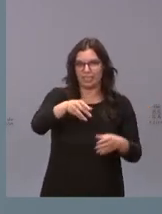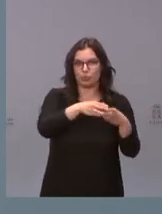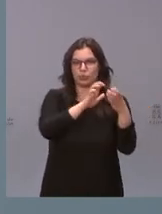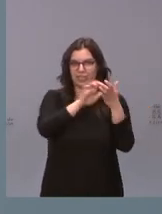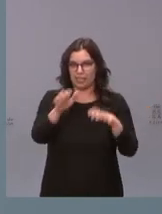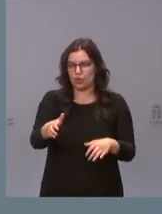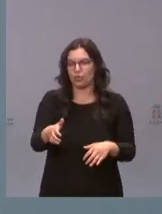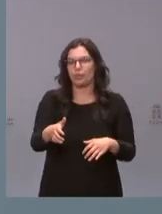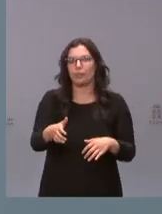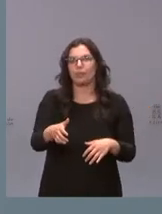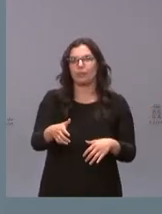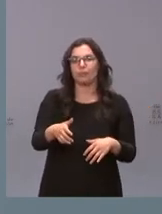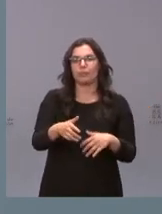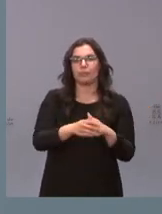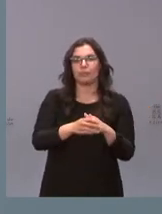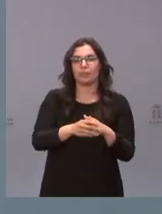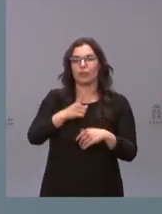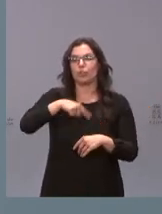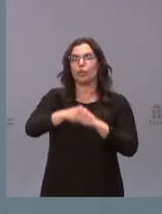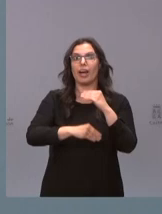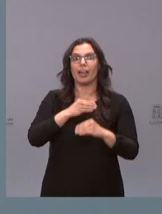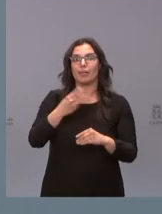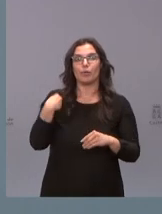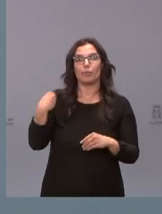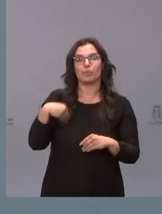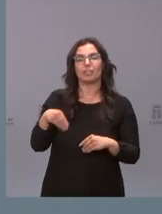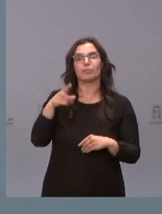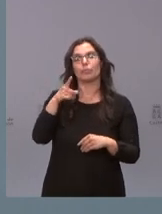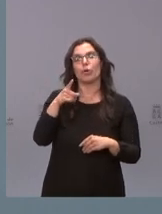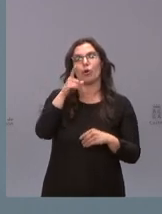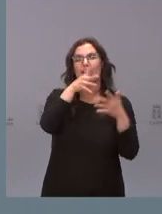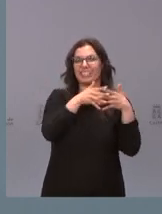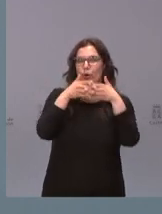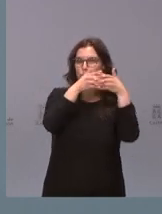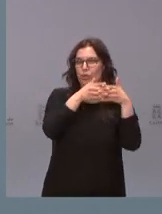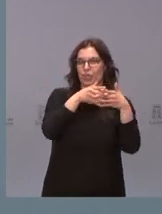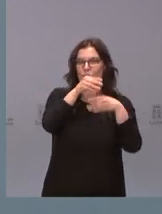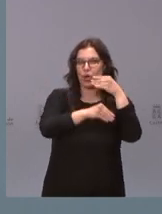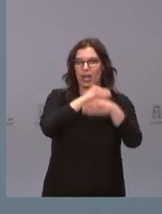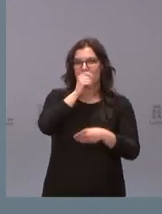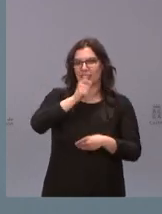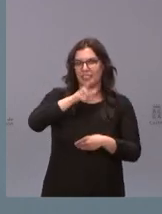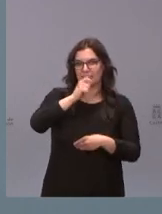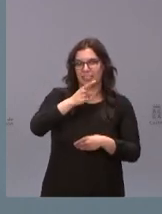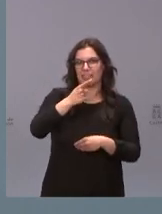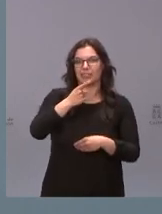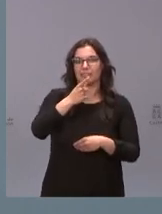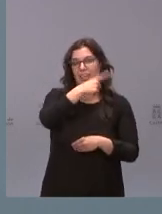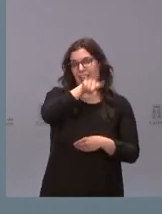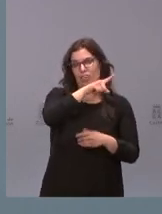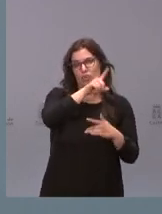es lo que se hace en el mundo anglosajón en Estados Unidos que son los que van a la cabeza de